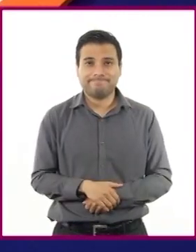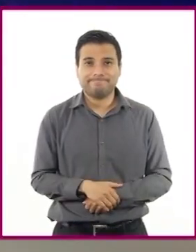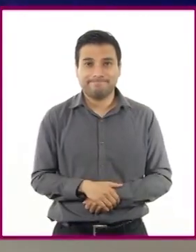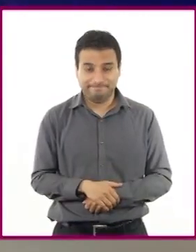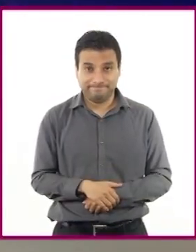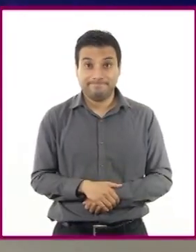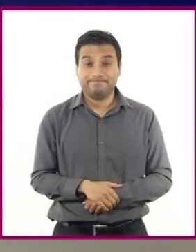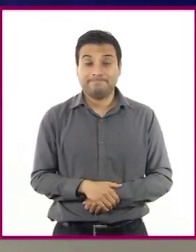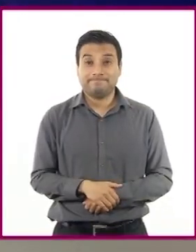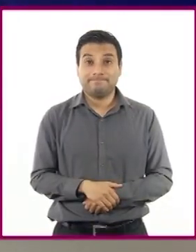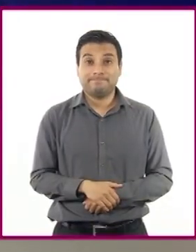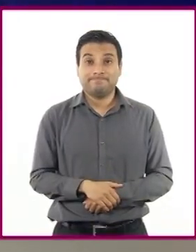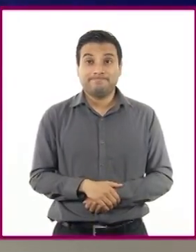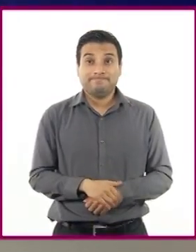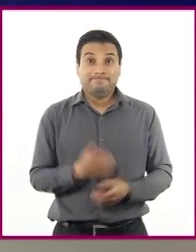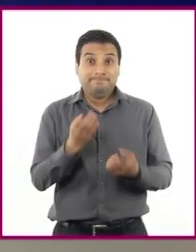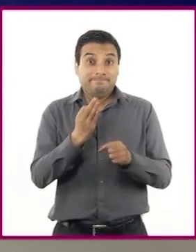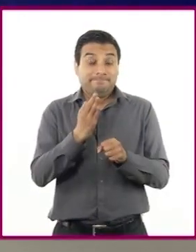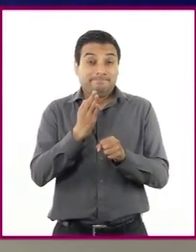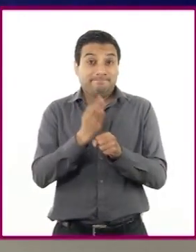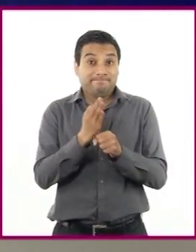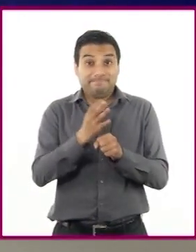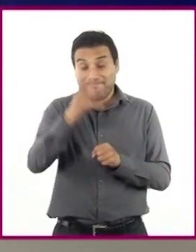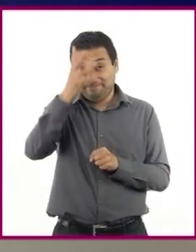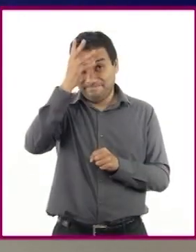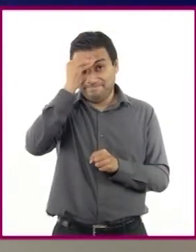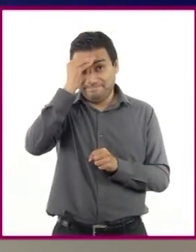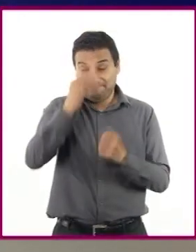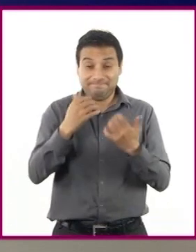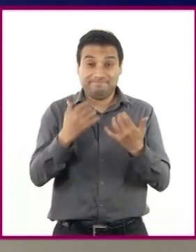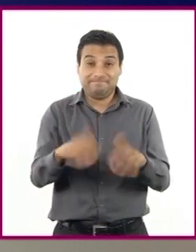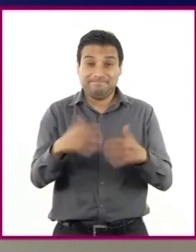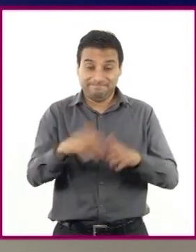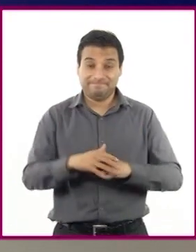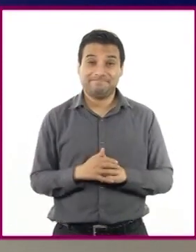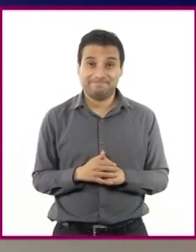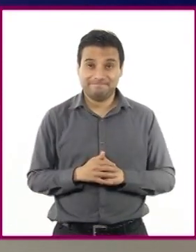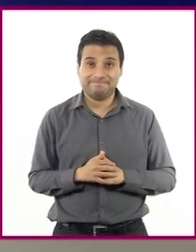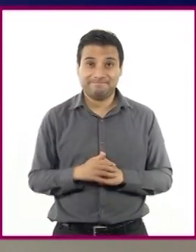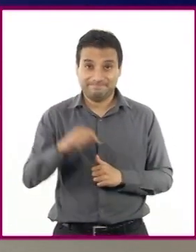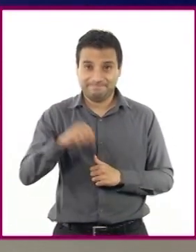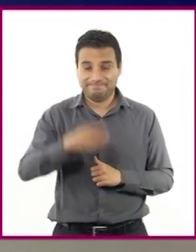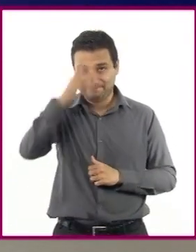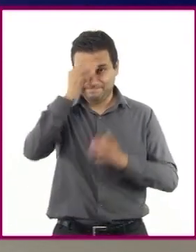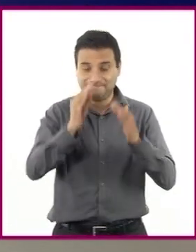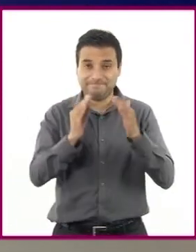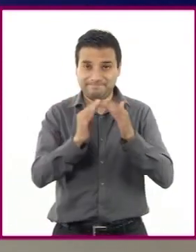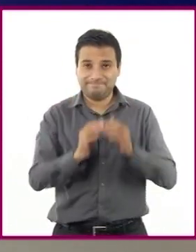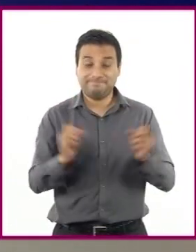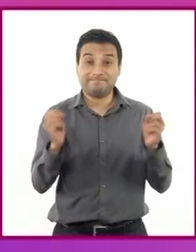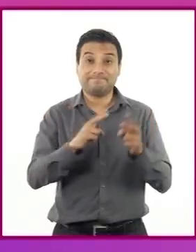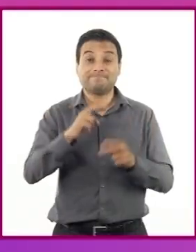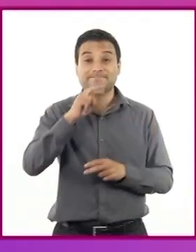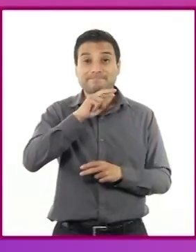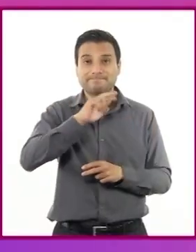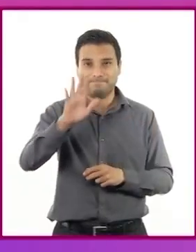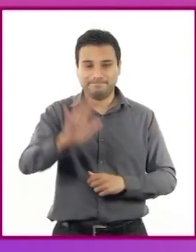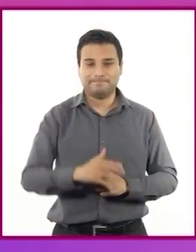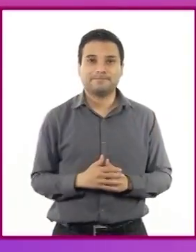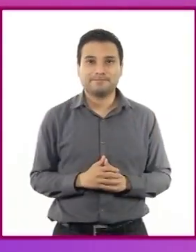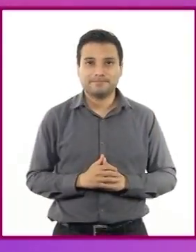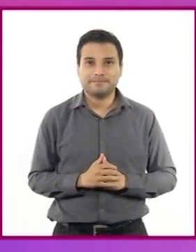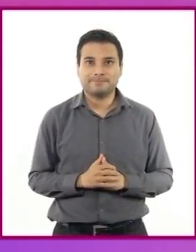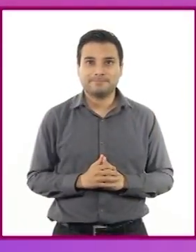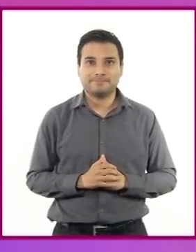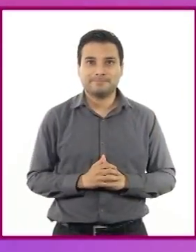a la distancia, hemos aprendido juntos aquí en Aprende en Casa 3. ¡Hasta la próxima! Si